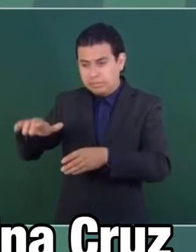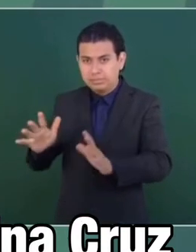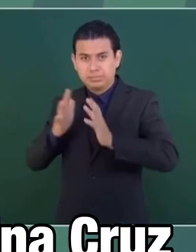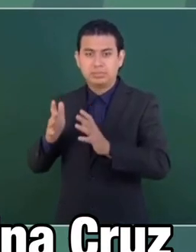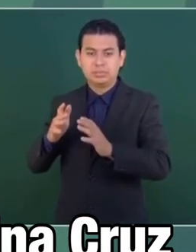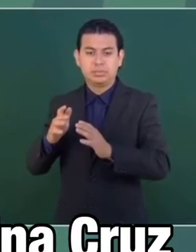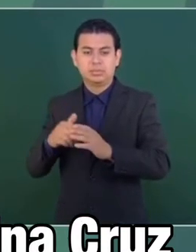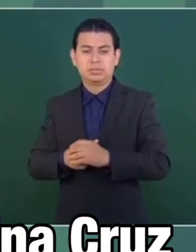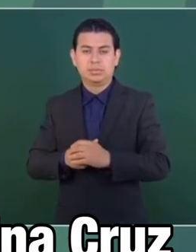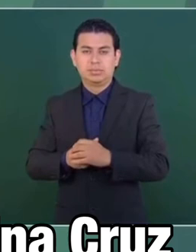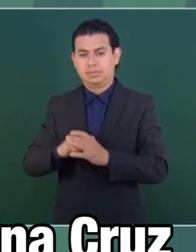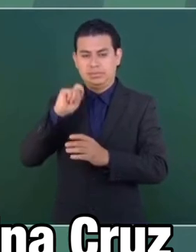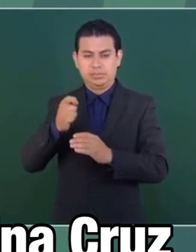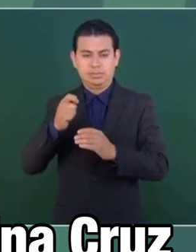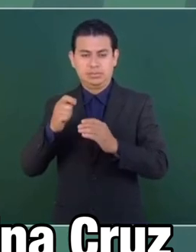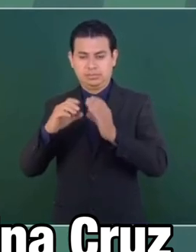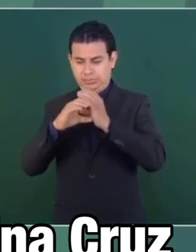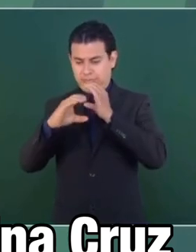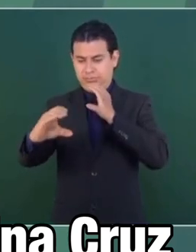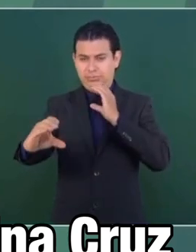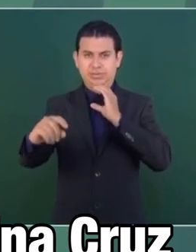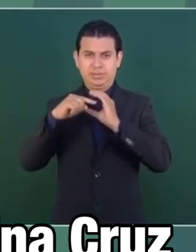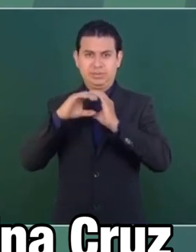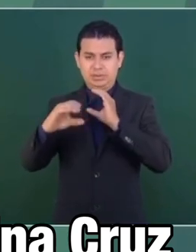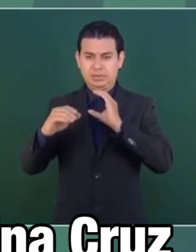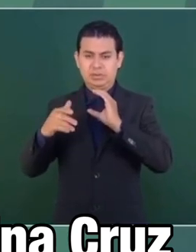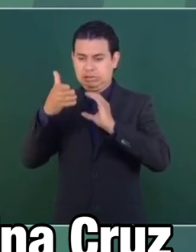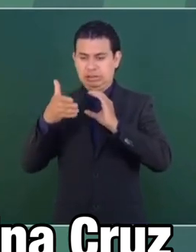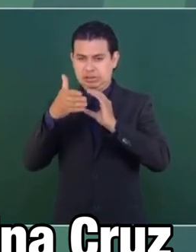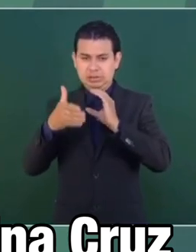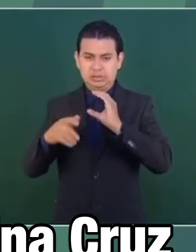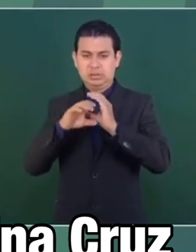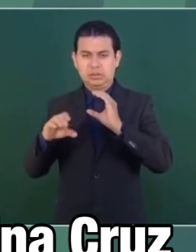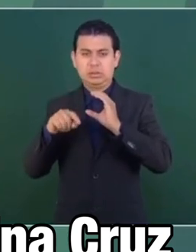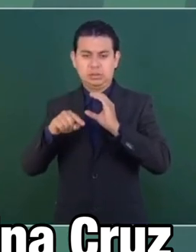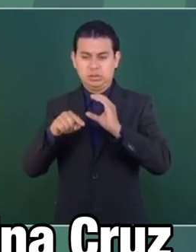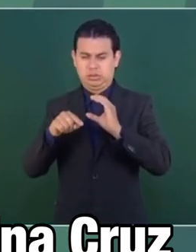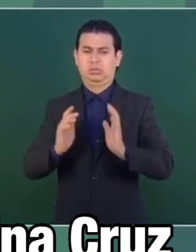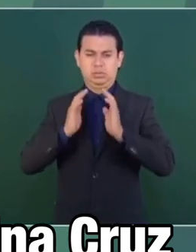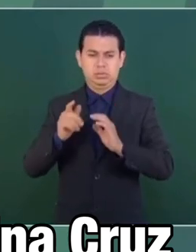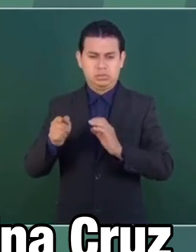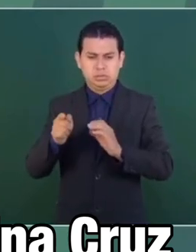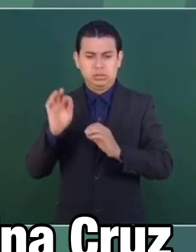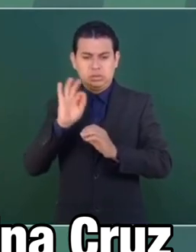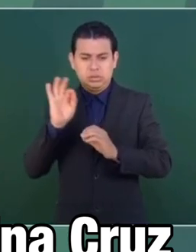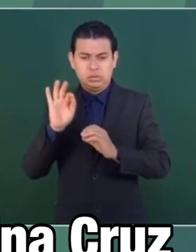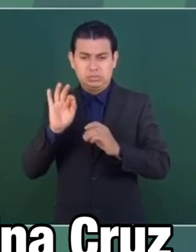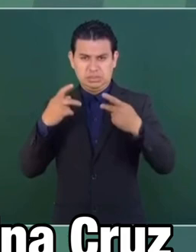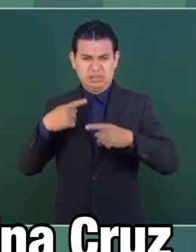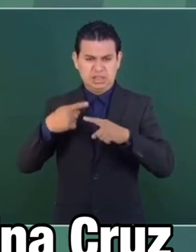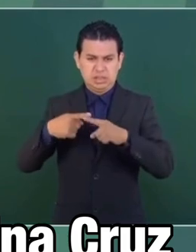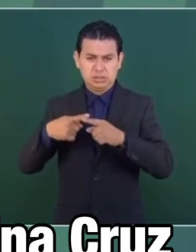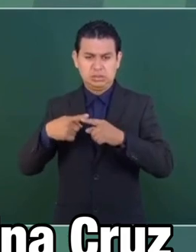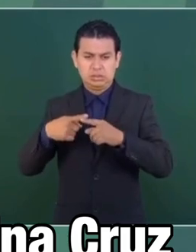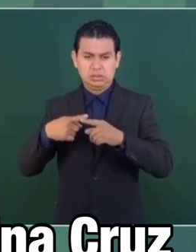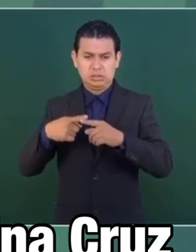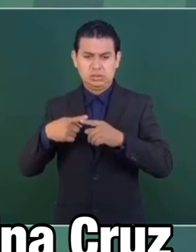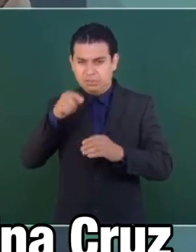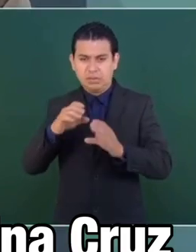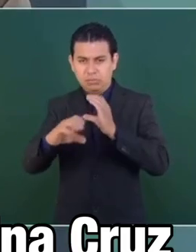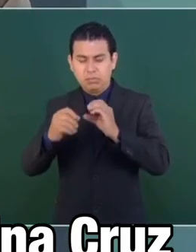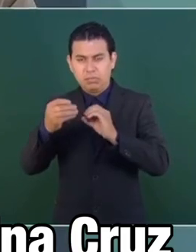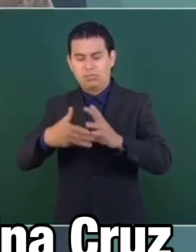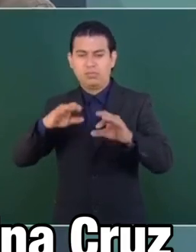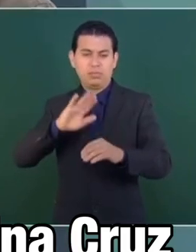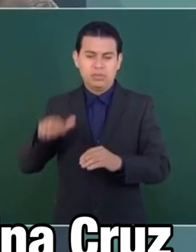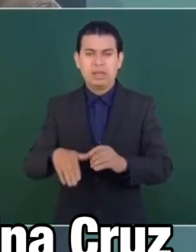Cortaron el cable de alta tensión. Que dicen los técnicos de Pemex, que es muy probable que el hizo eso, pues perdió la vida